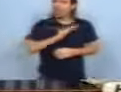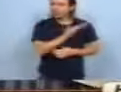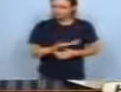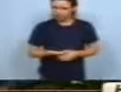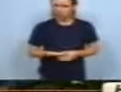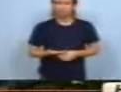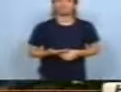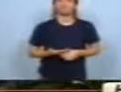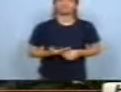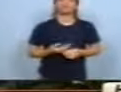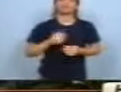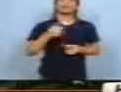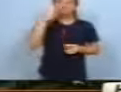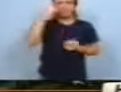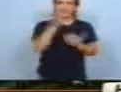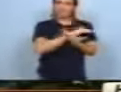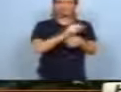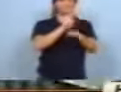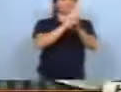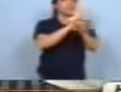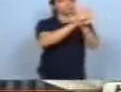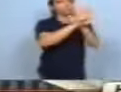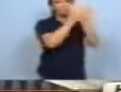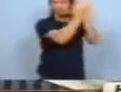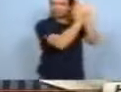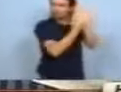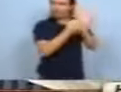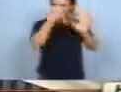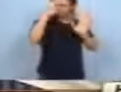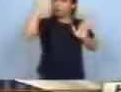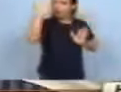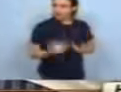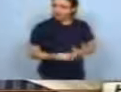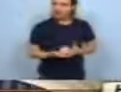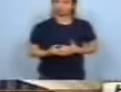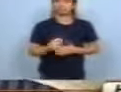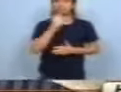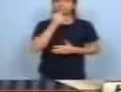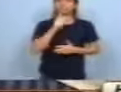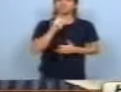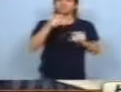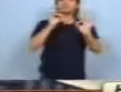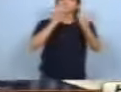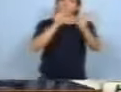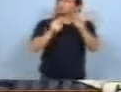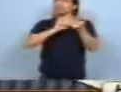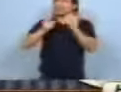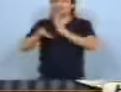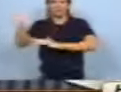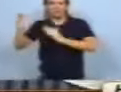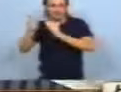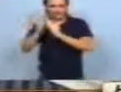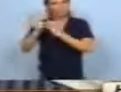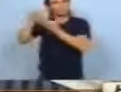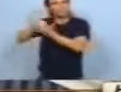unos ingenieros que también les dan clases de seguridad. Y cuando llueve, nosotros no se van para la casa. Les pagamos el sueldo,